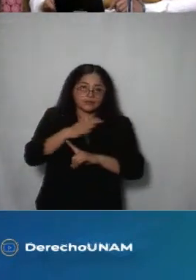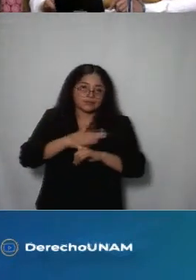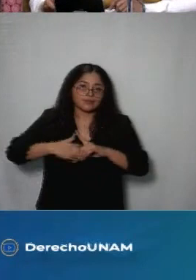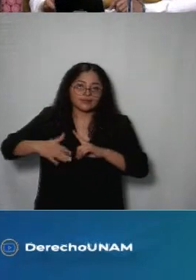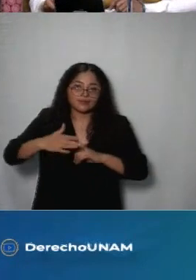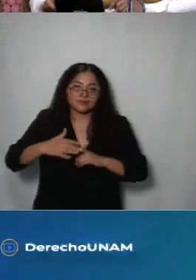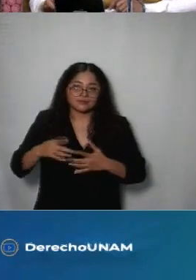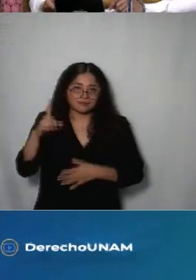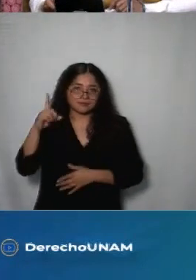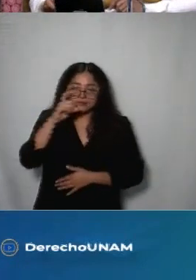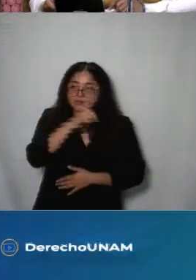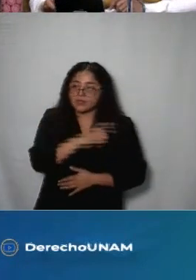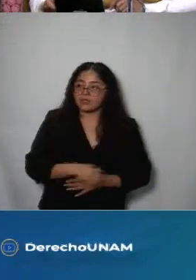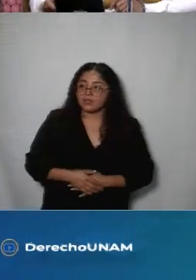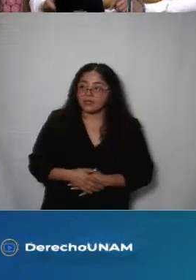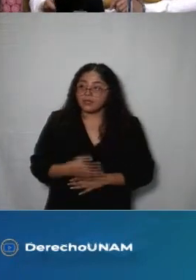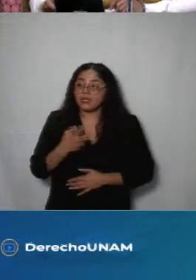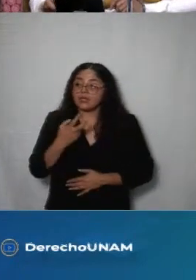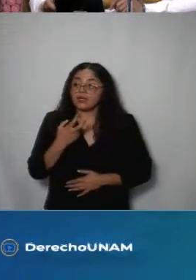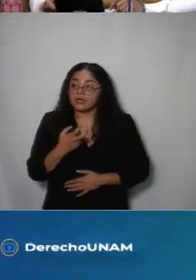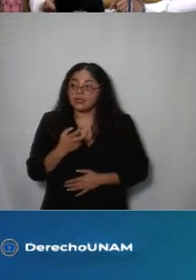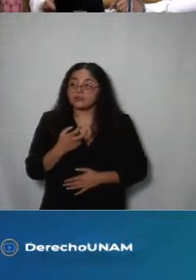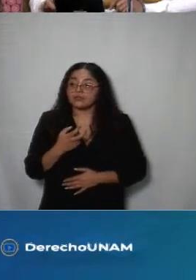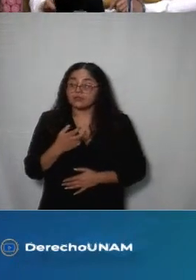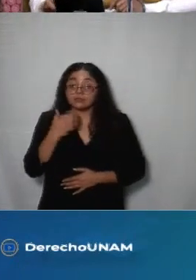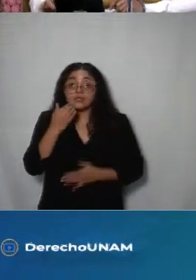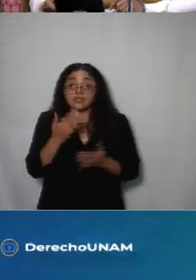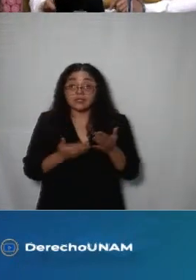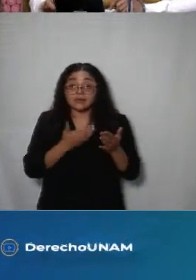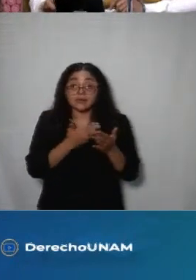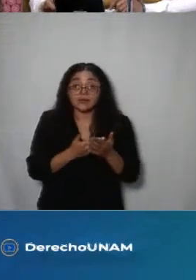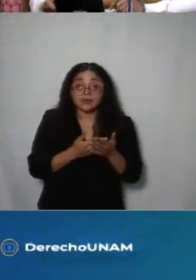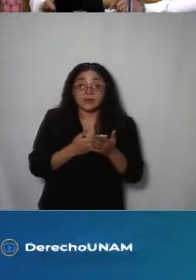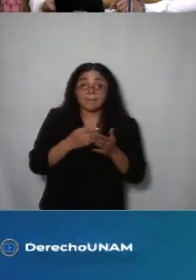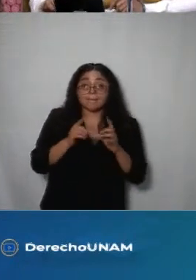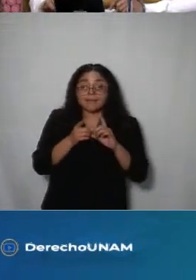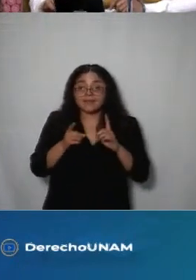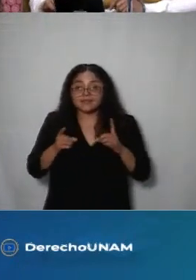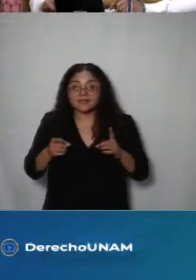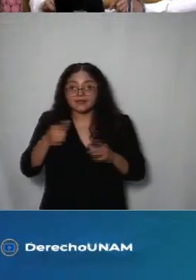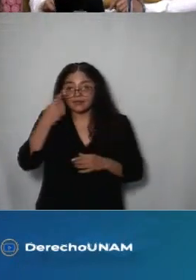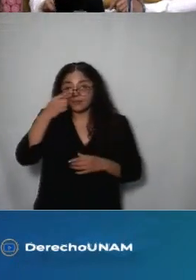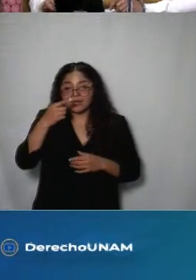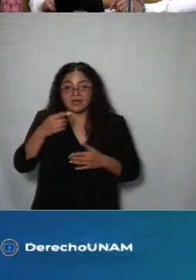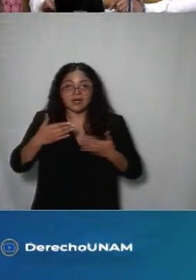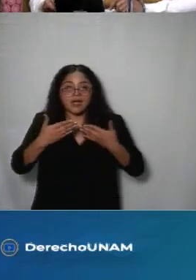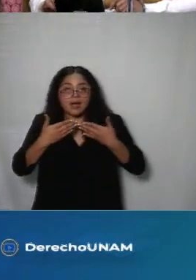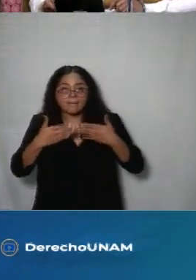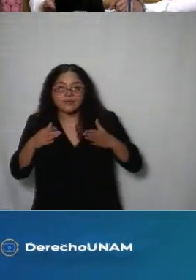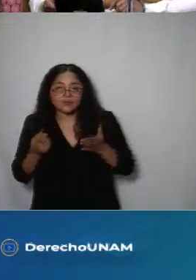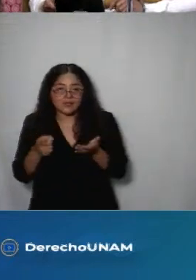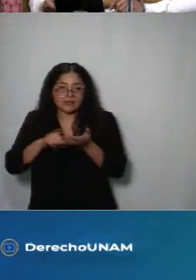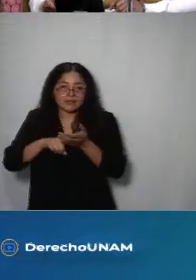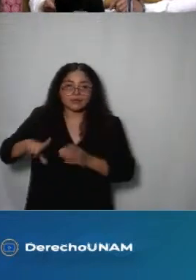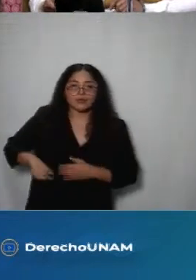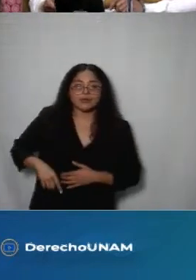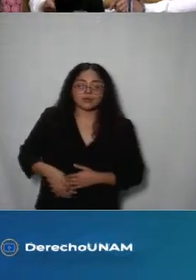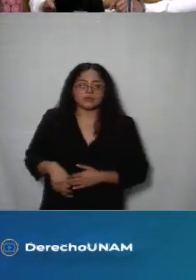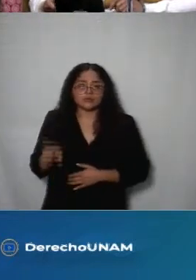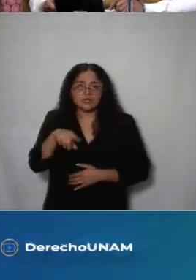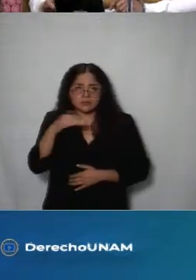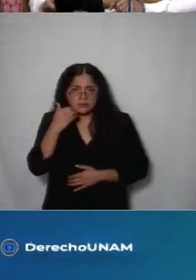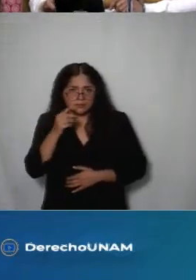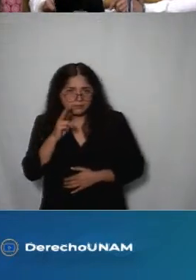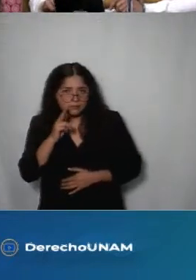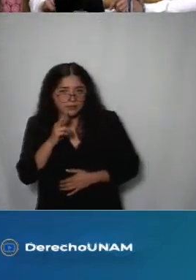comisiones proponen por supuesto el desarrollo de estándares de parlamento abierto así que no se lo pierdan está en